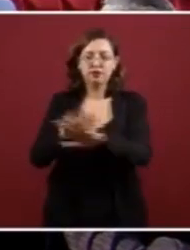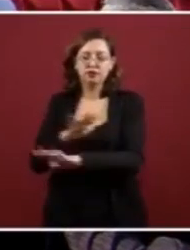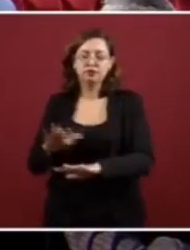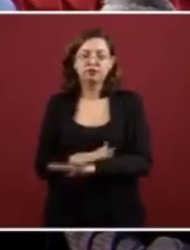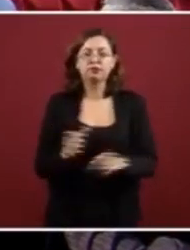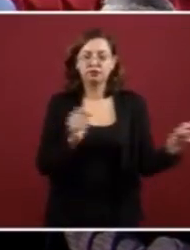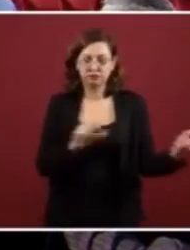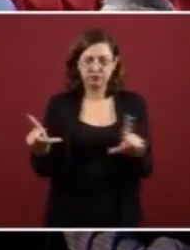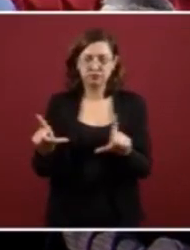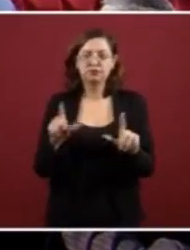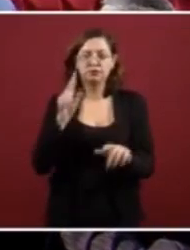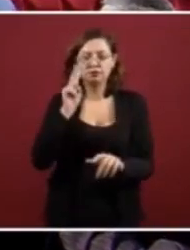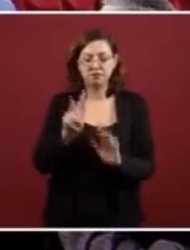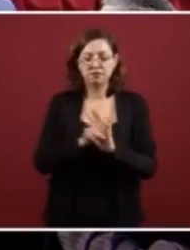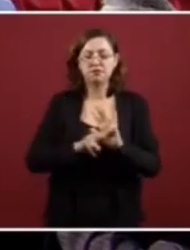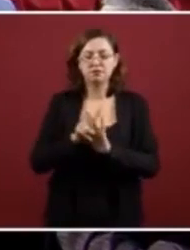que sigue, por favor.